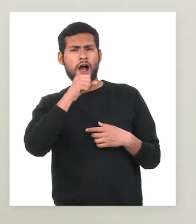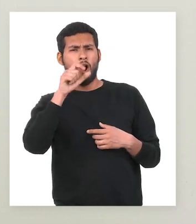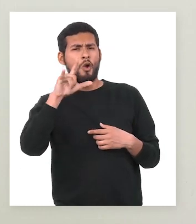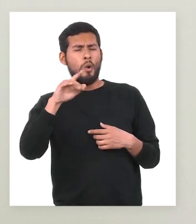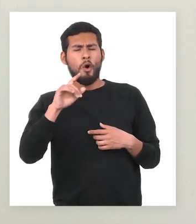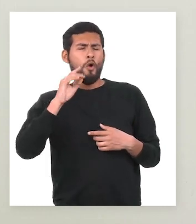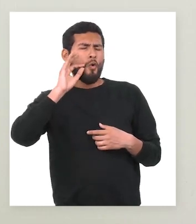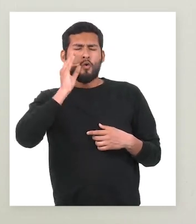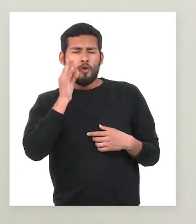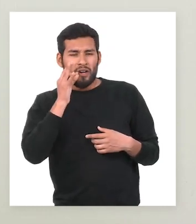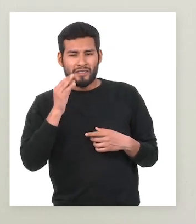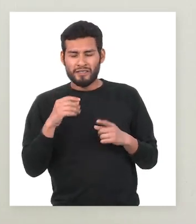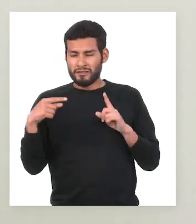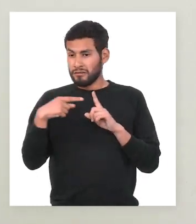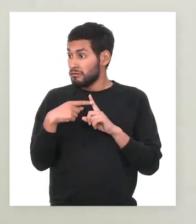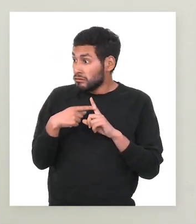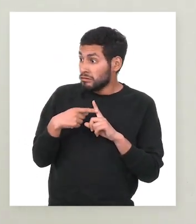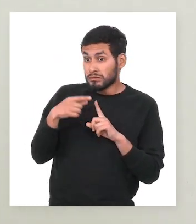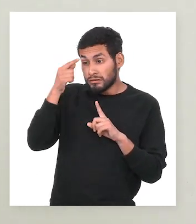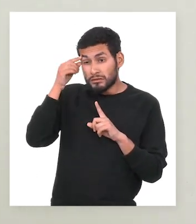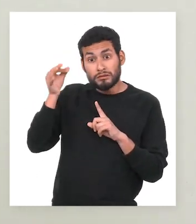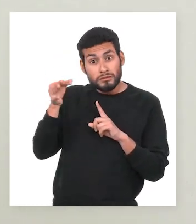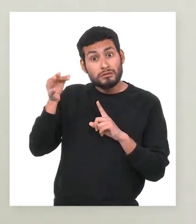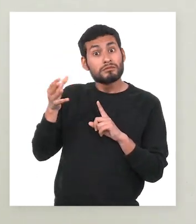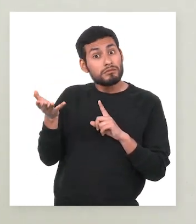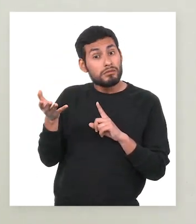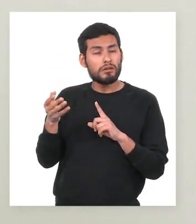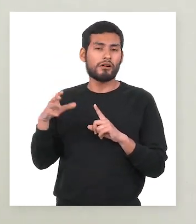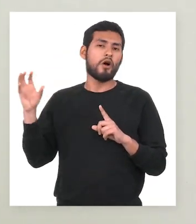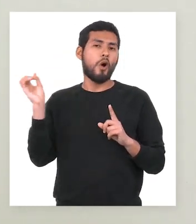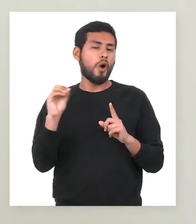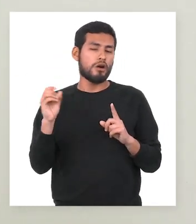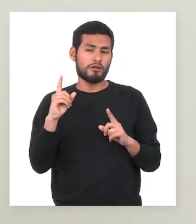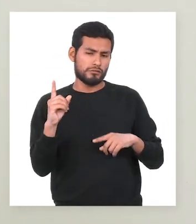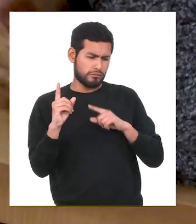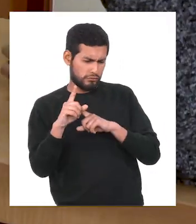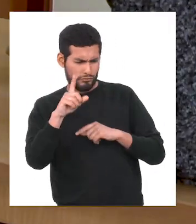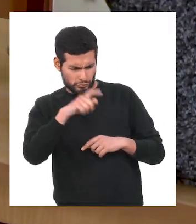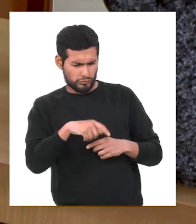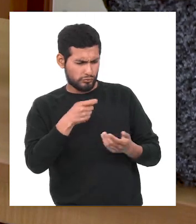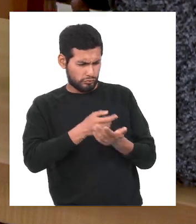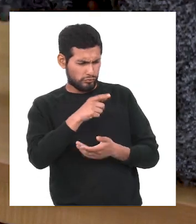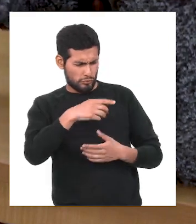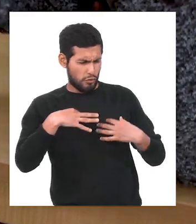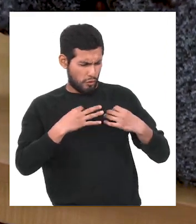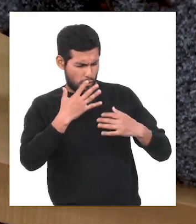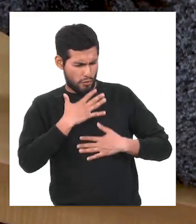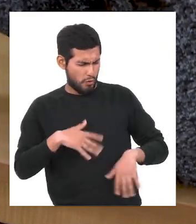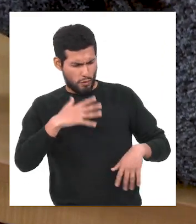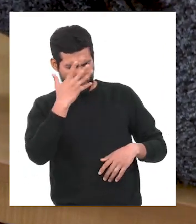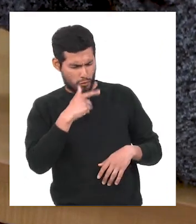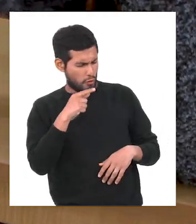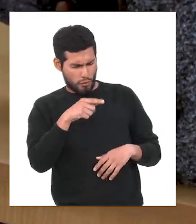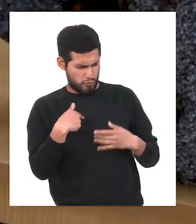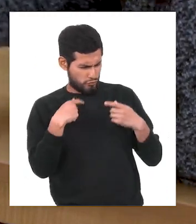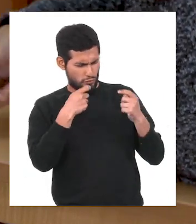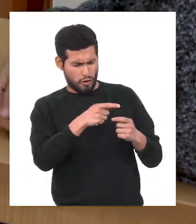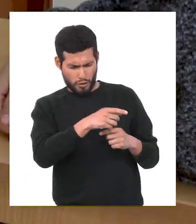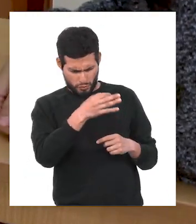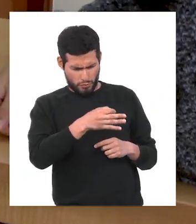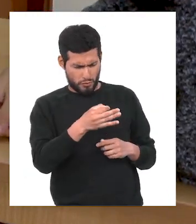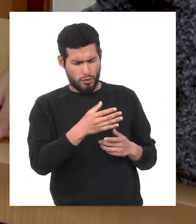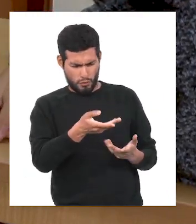helados de lúcuma son deliciosos, puede hacerle creer que son muy ricos. O si le dice, debes comprar ese hermoso polo, no te